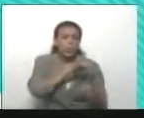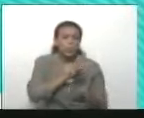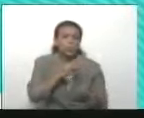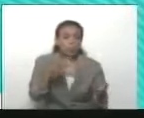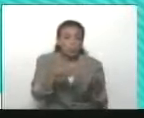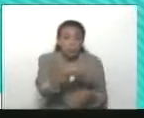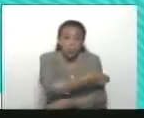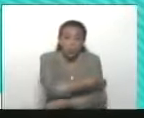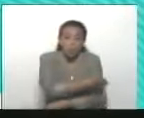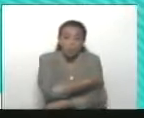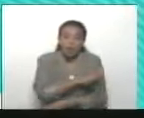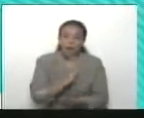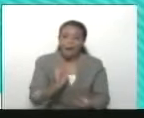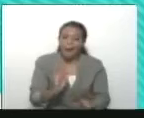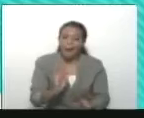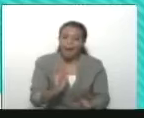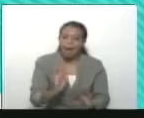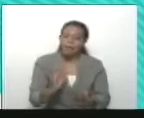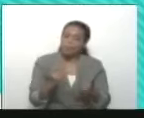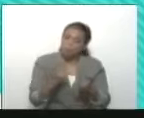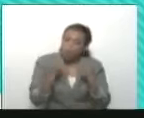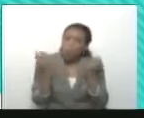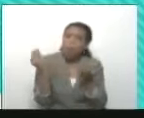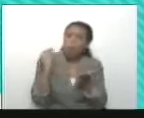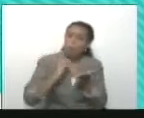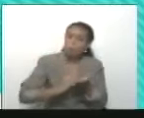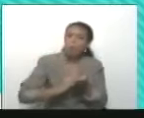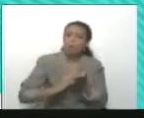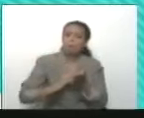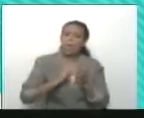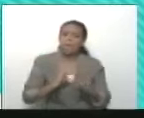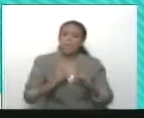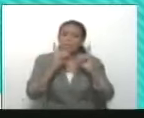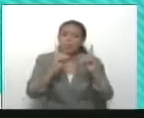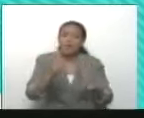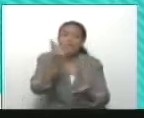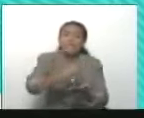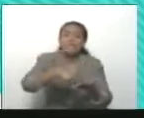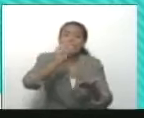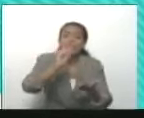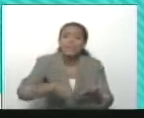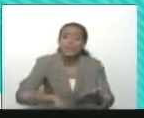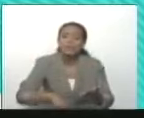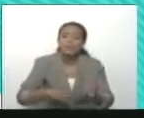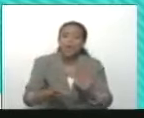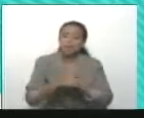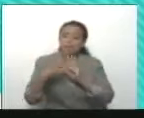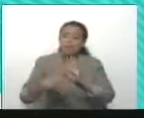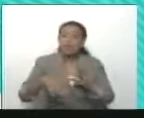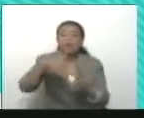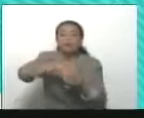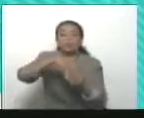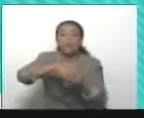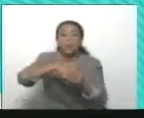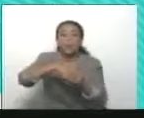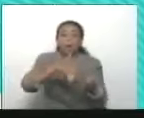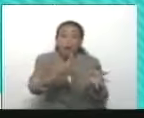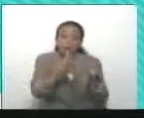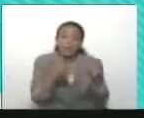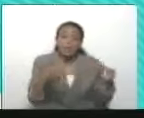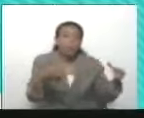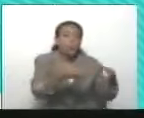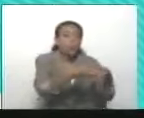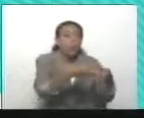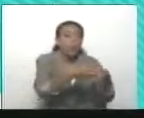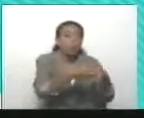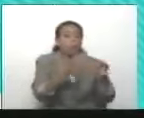decir que estamos a las puertas de iniciar una buena ronda de firma de documentos para garantías electorales, para garantizar una